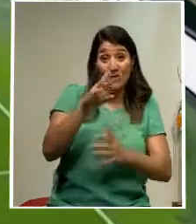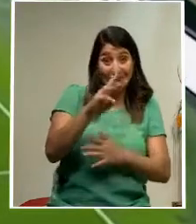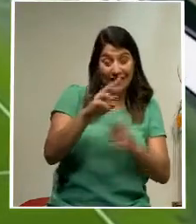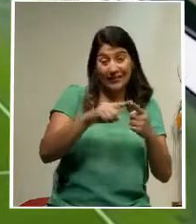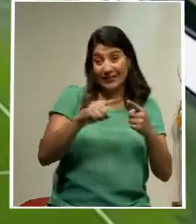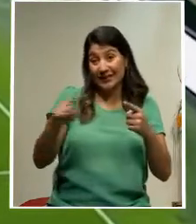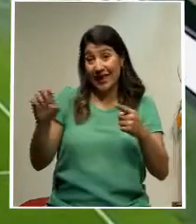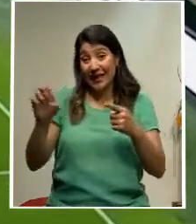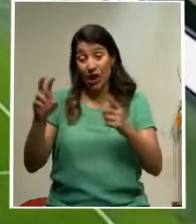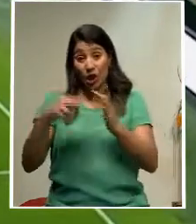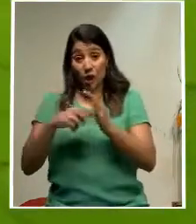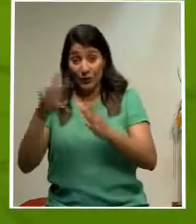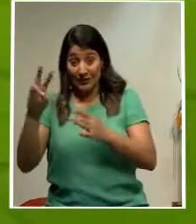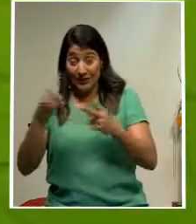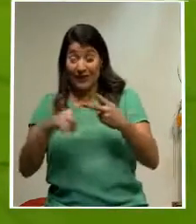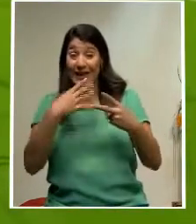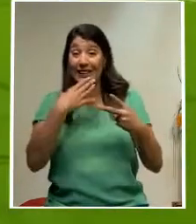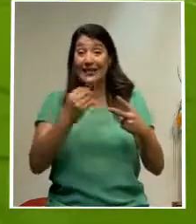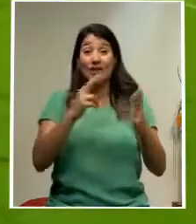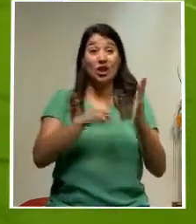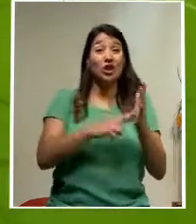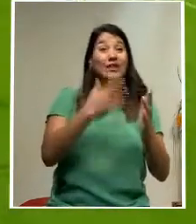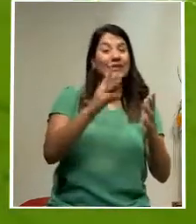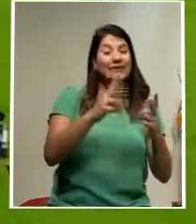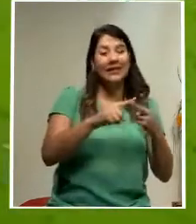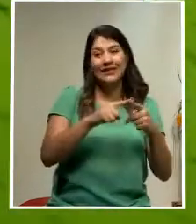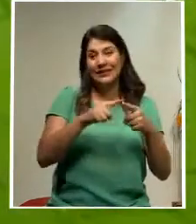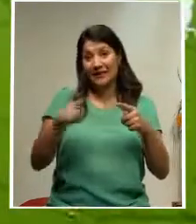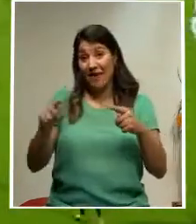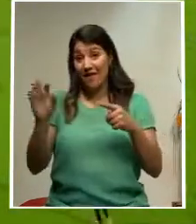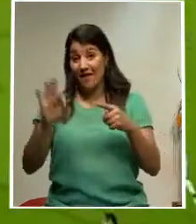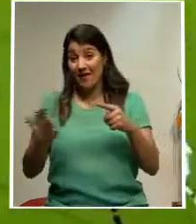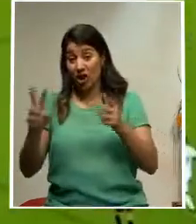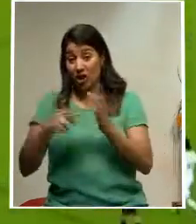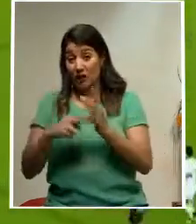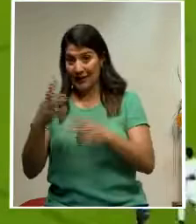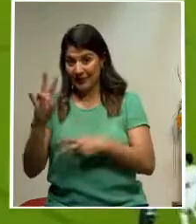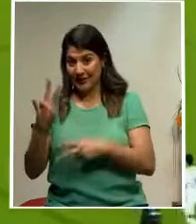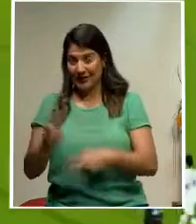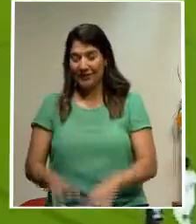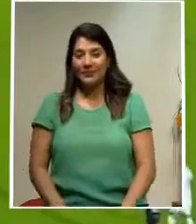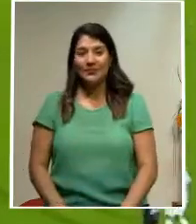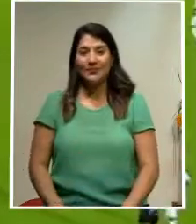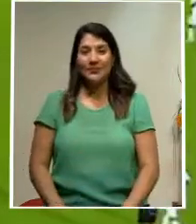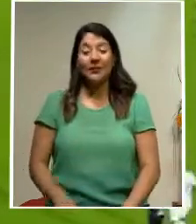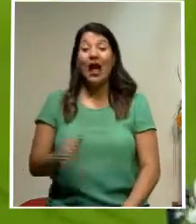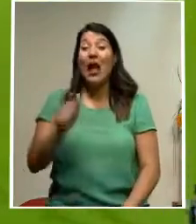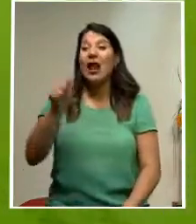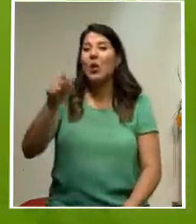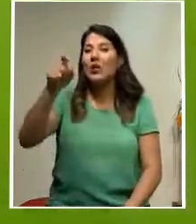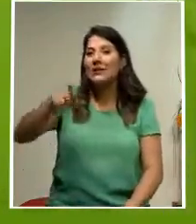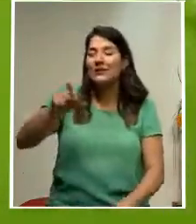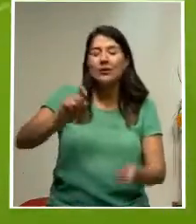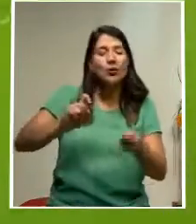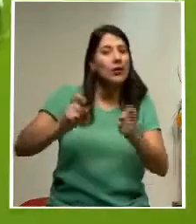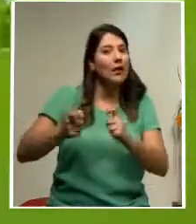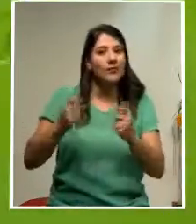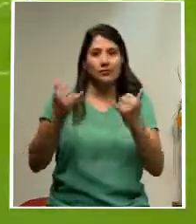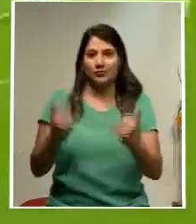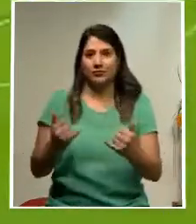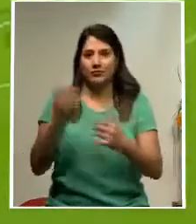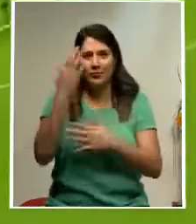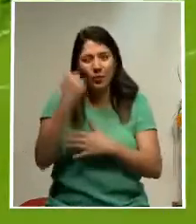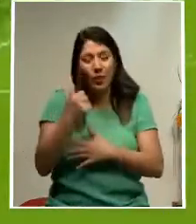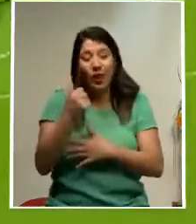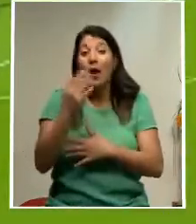Luego ocurrió entre diciembre del 2016 y febrero del 2017. La Liga necesita dar un giro brusco porque,